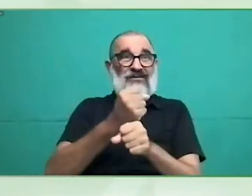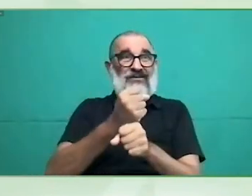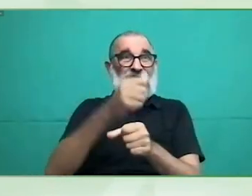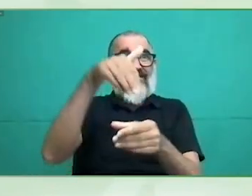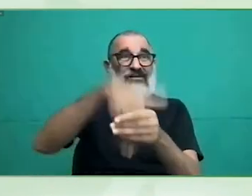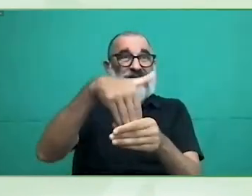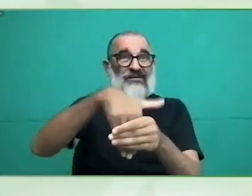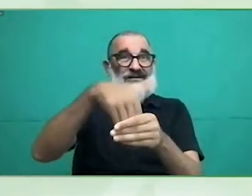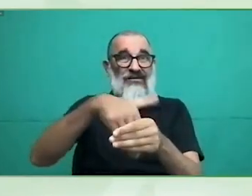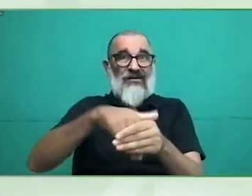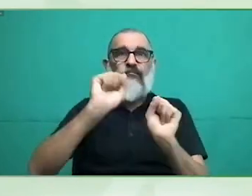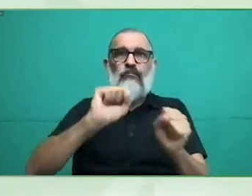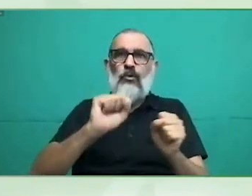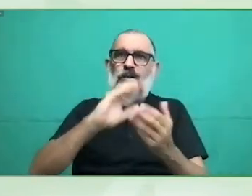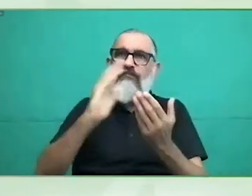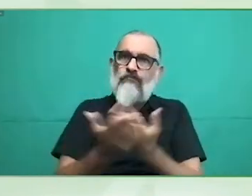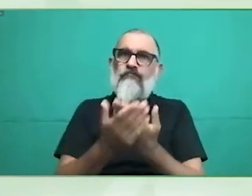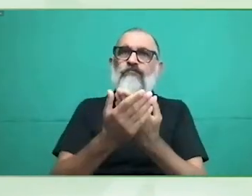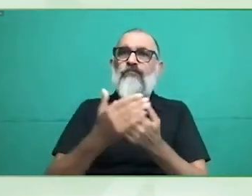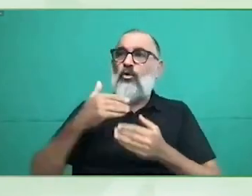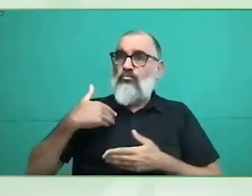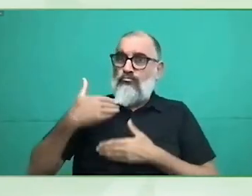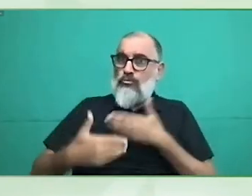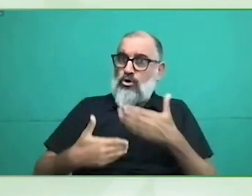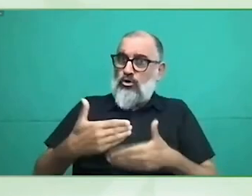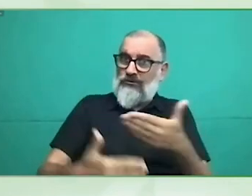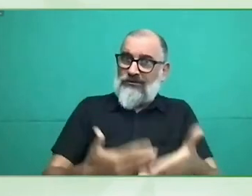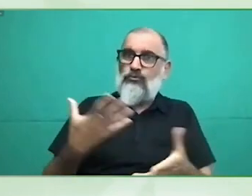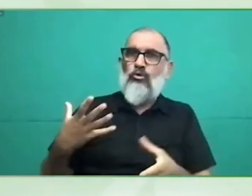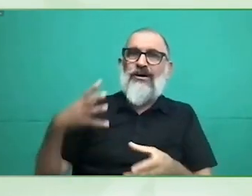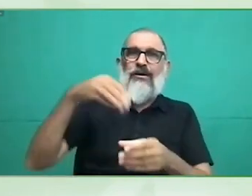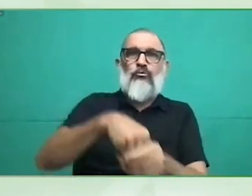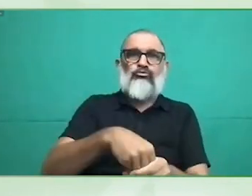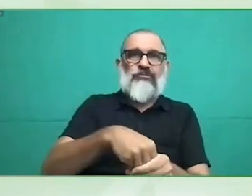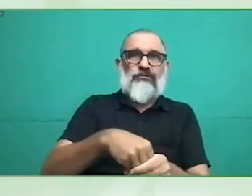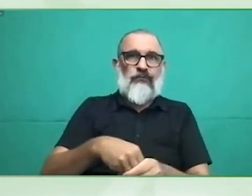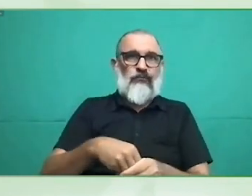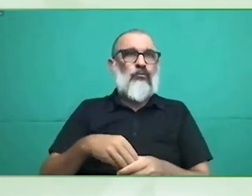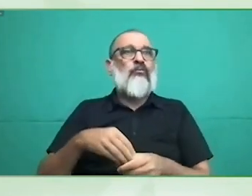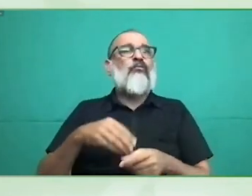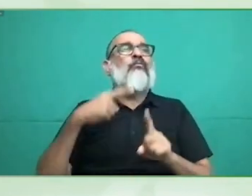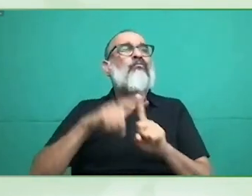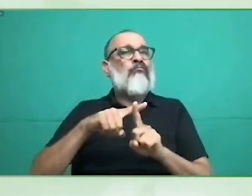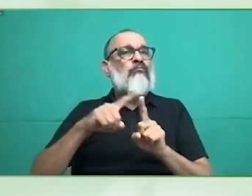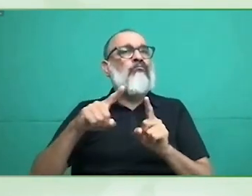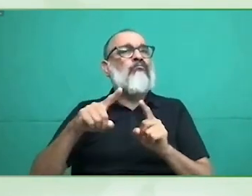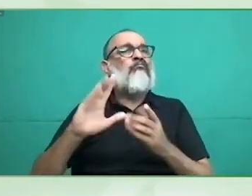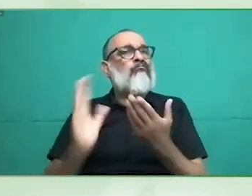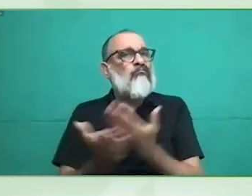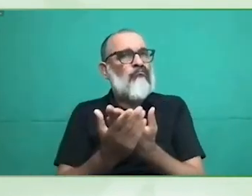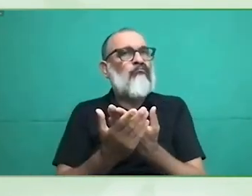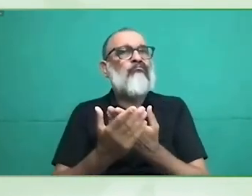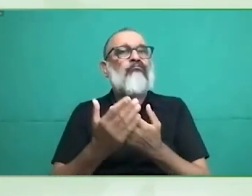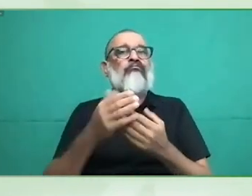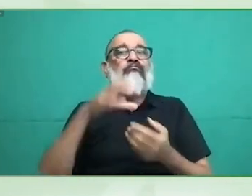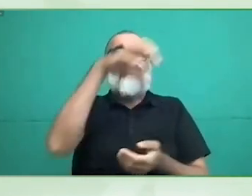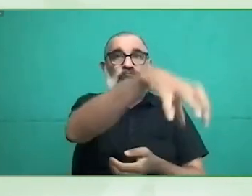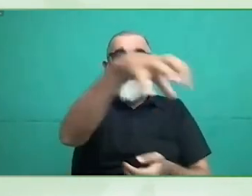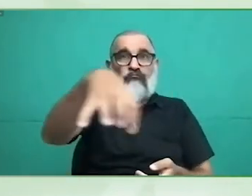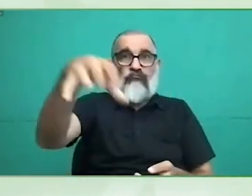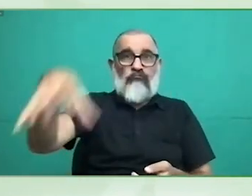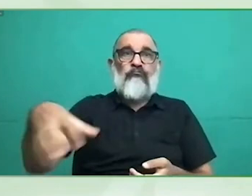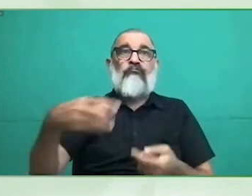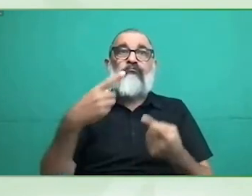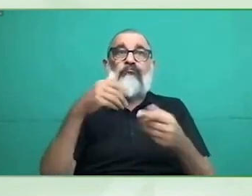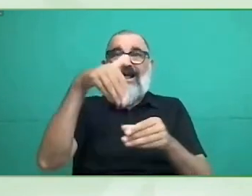las propias personas con discapacidad o con las personas que nos representan para poder organizarlo porque no todo el mundo tiene por qué